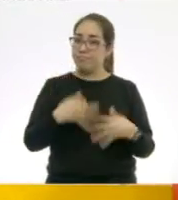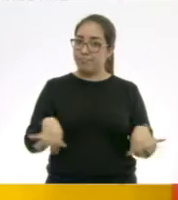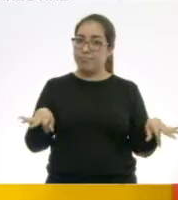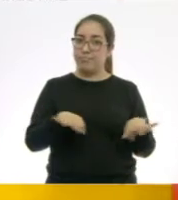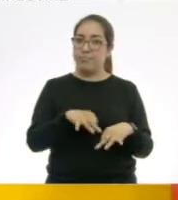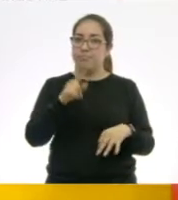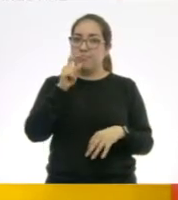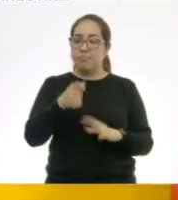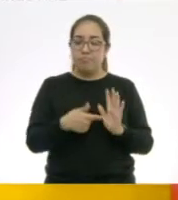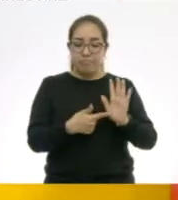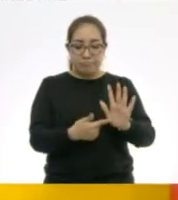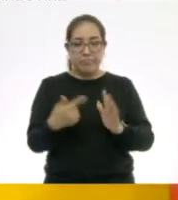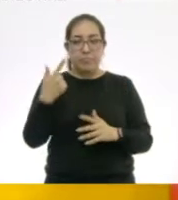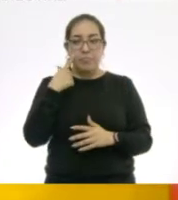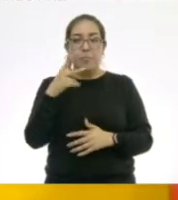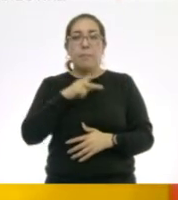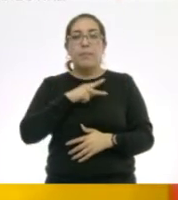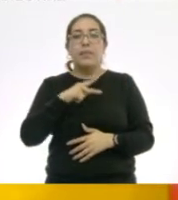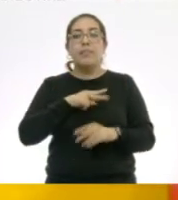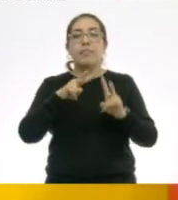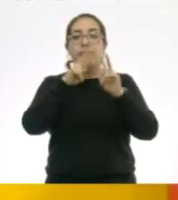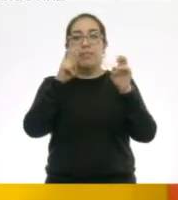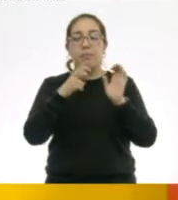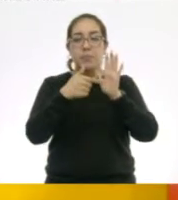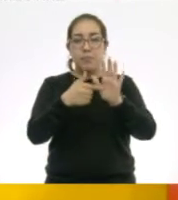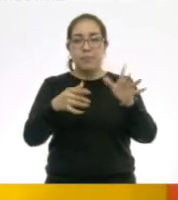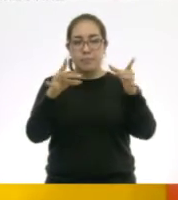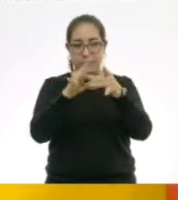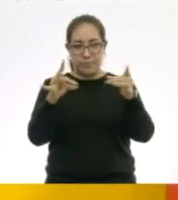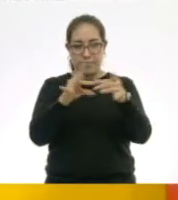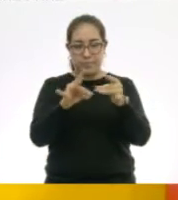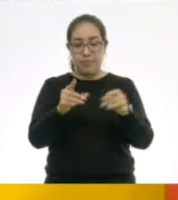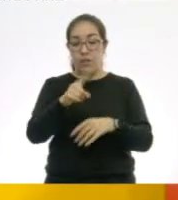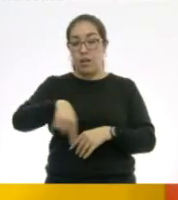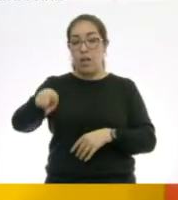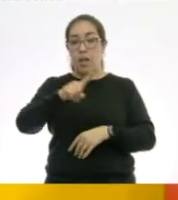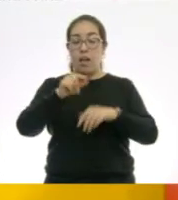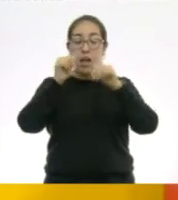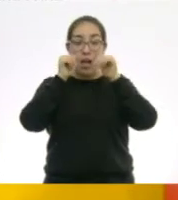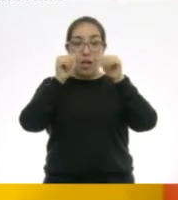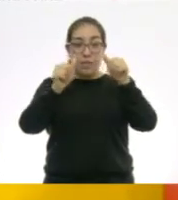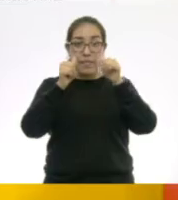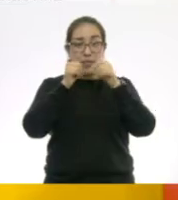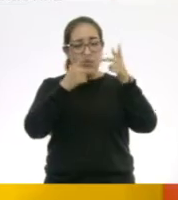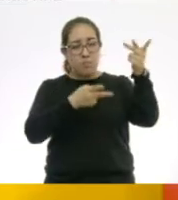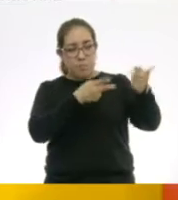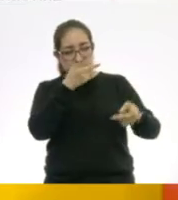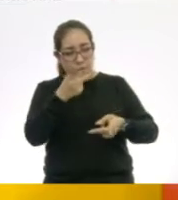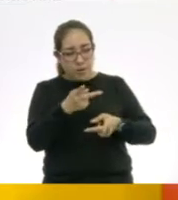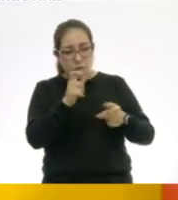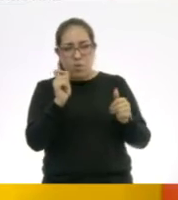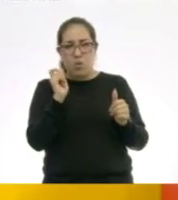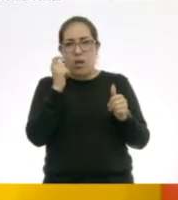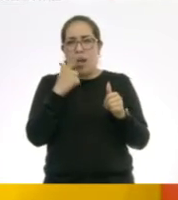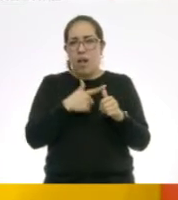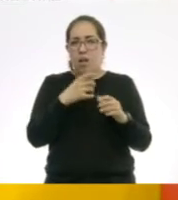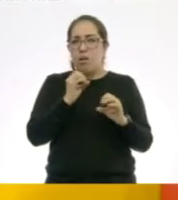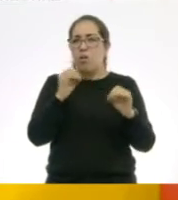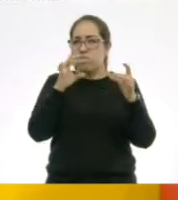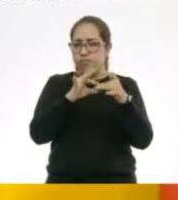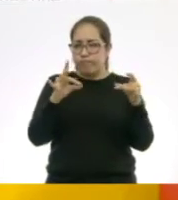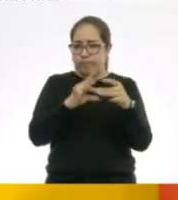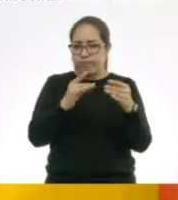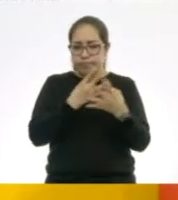ilustrando lo que tú quieres comunicarles. Poner atención a preguntas y comentarios de las personas